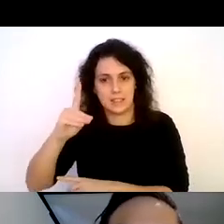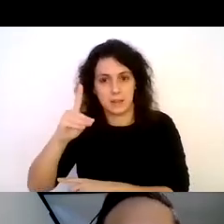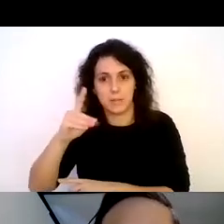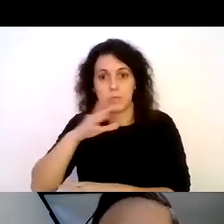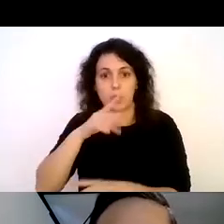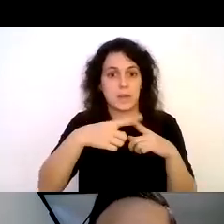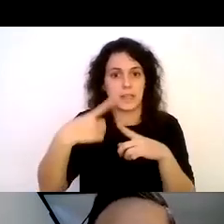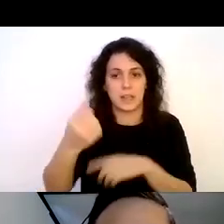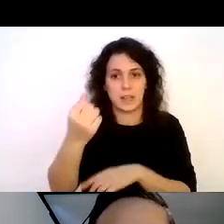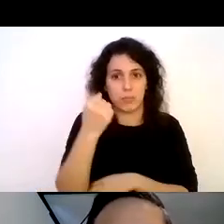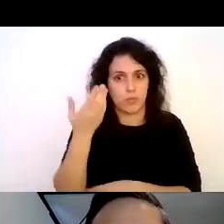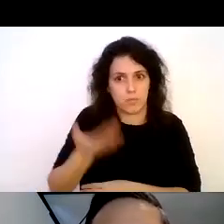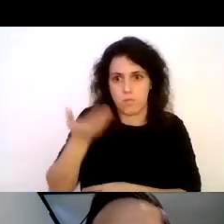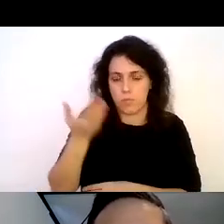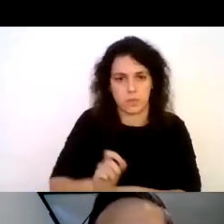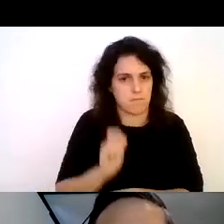importante